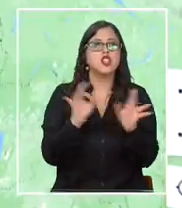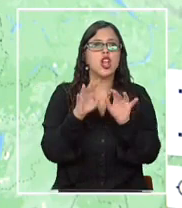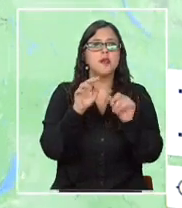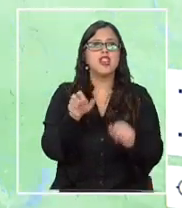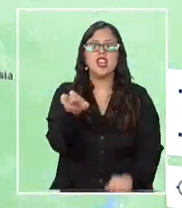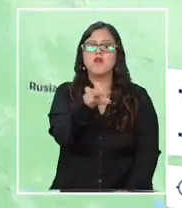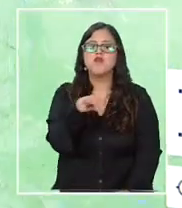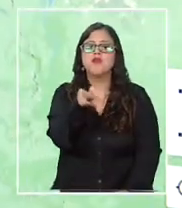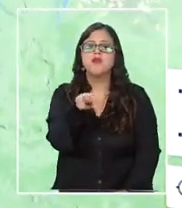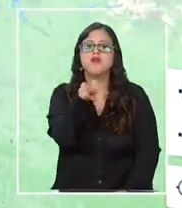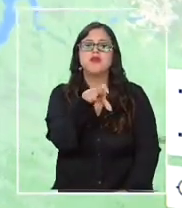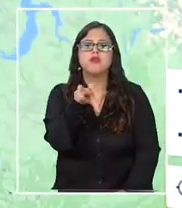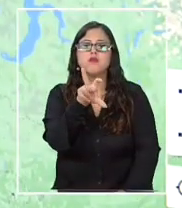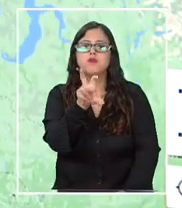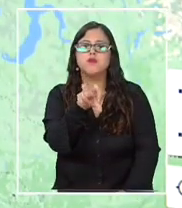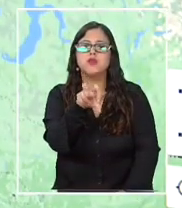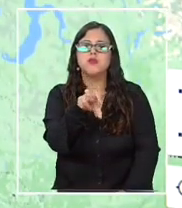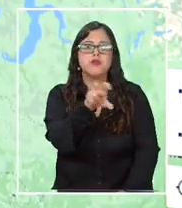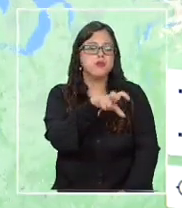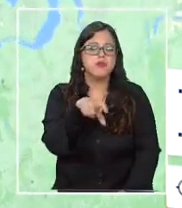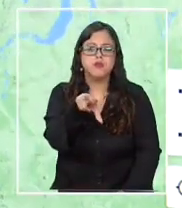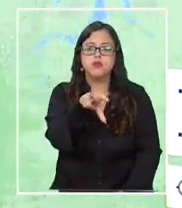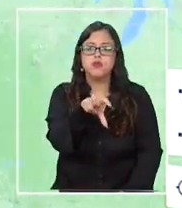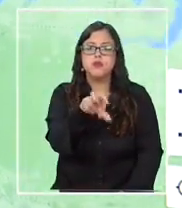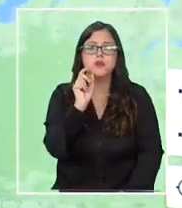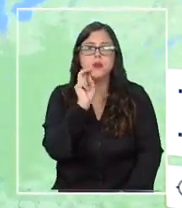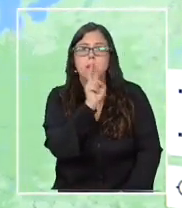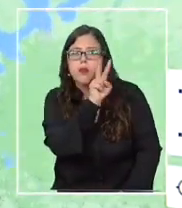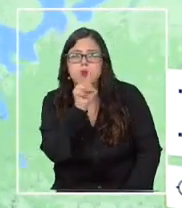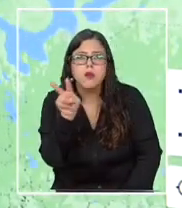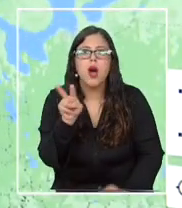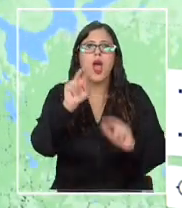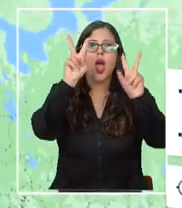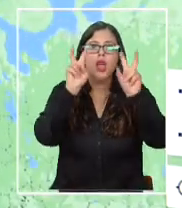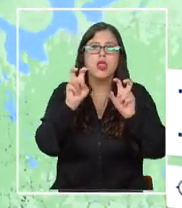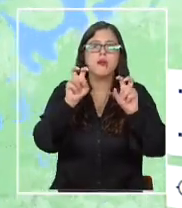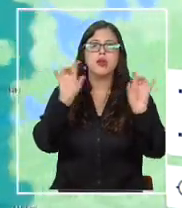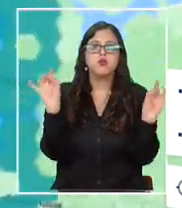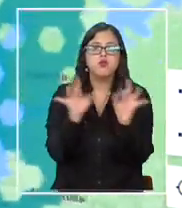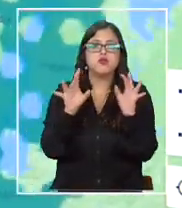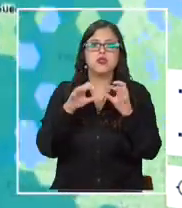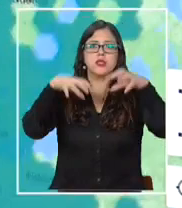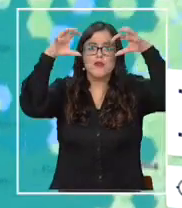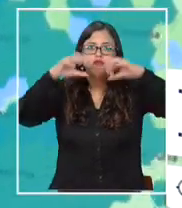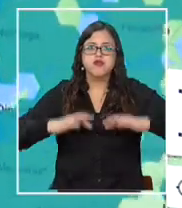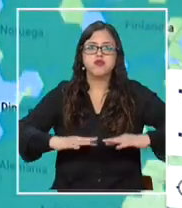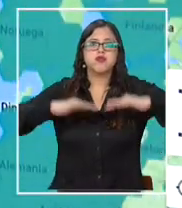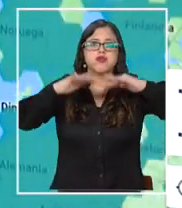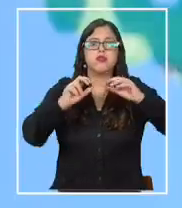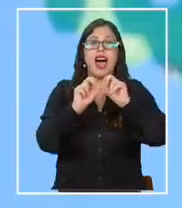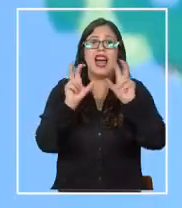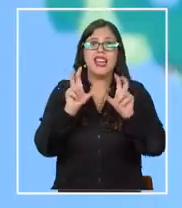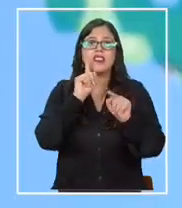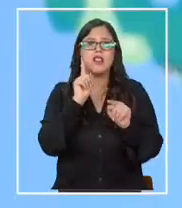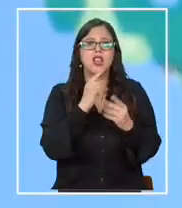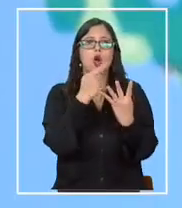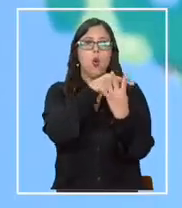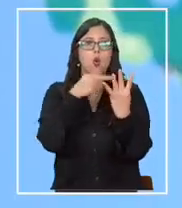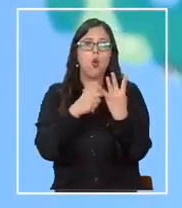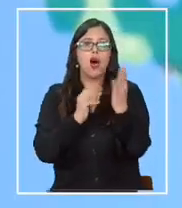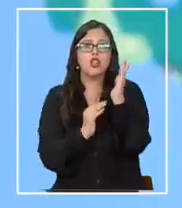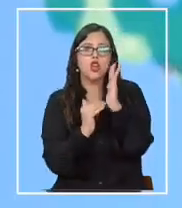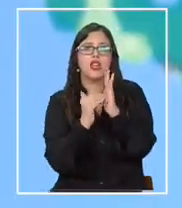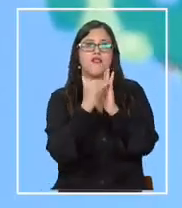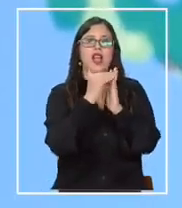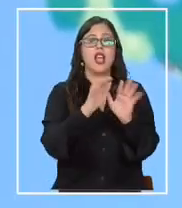moviendo el cursor para ir conociendo el pronóstico de inundación para cada territorio. La alerta cuenta con cuatro niveles